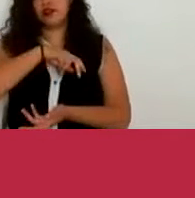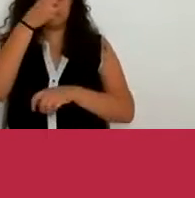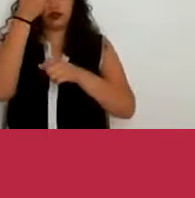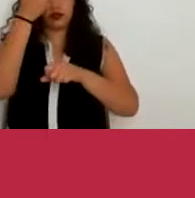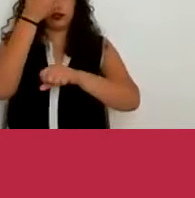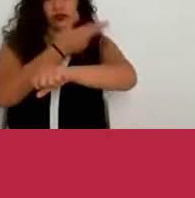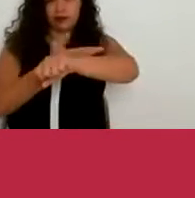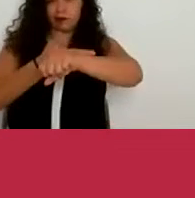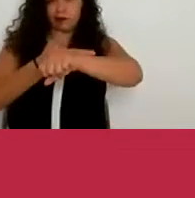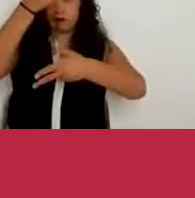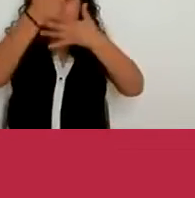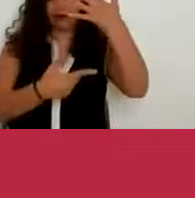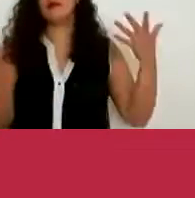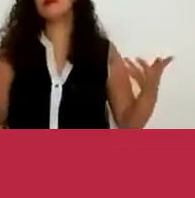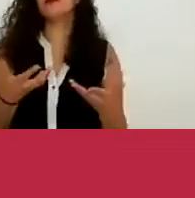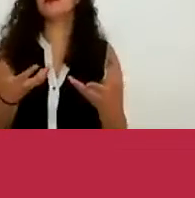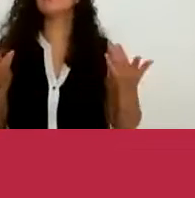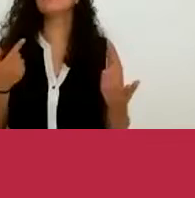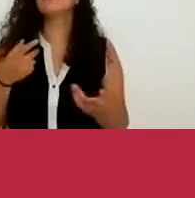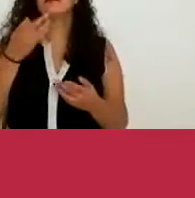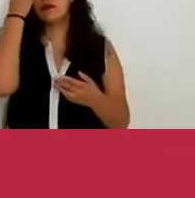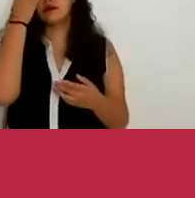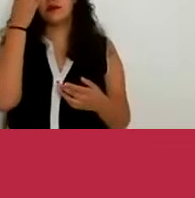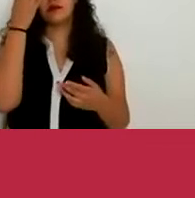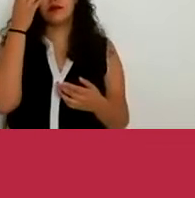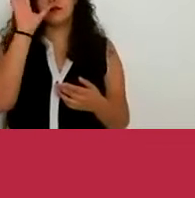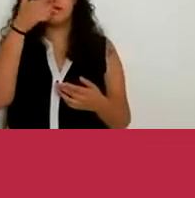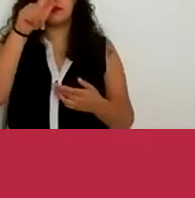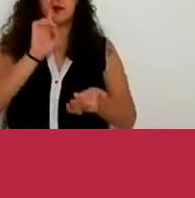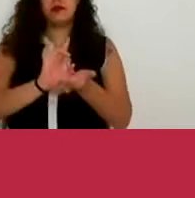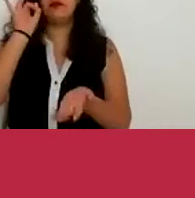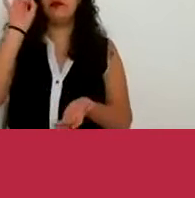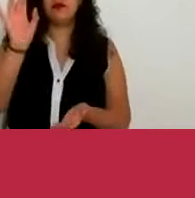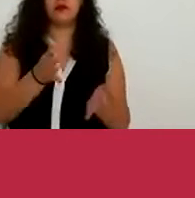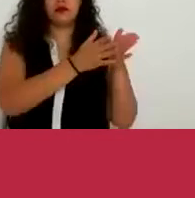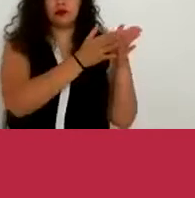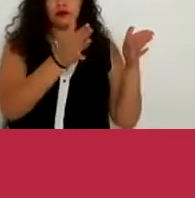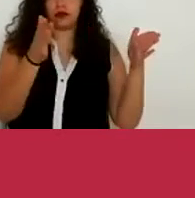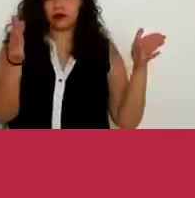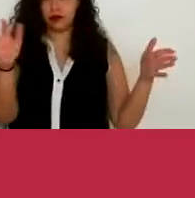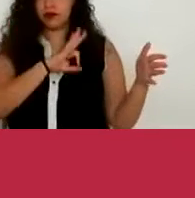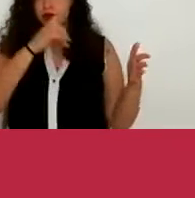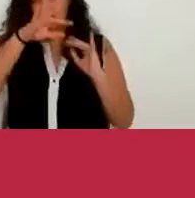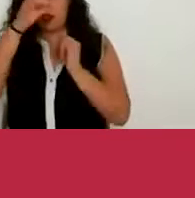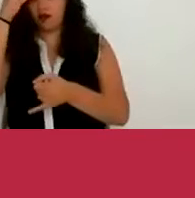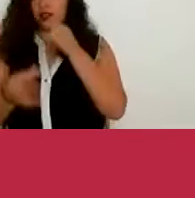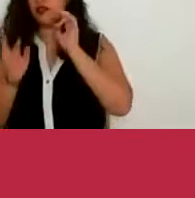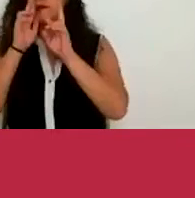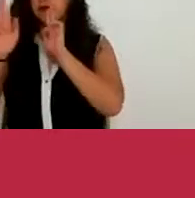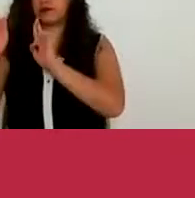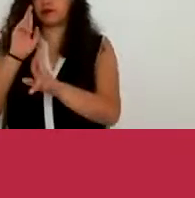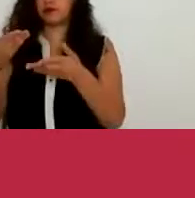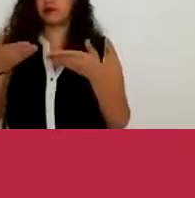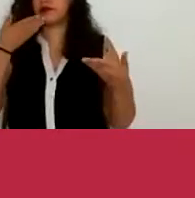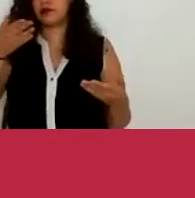su asistencia. Las preguntas las podrán hacer de igual forma por medio del chat y al finalizar la sesión se les dará respuesta. Pues bien, les cedo la palabra a la